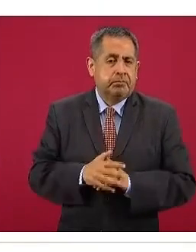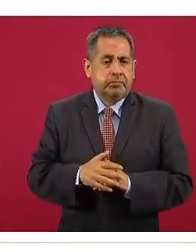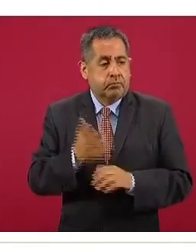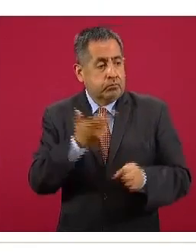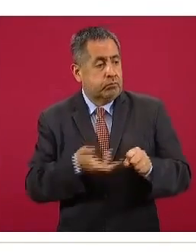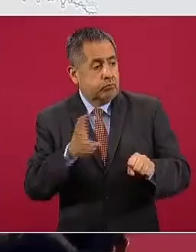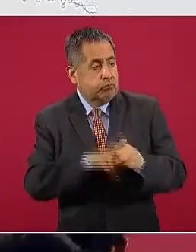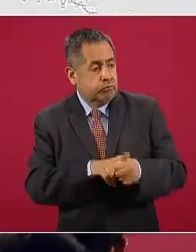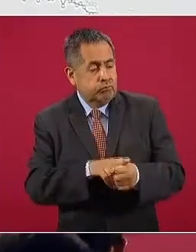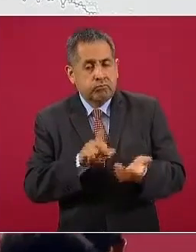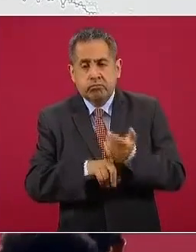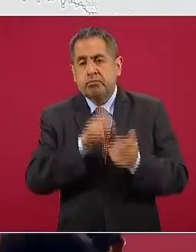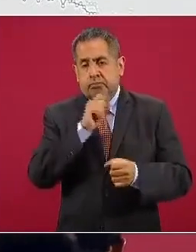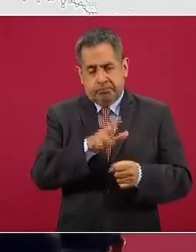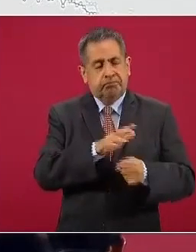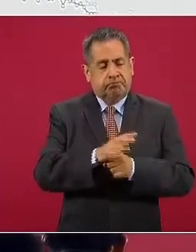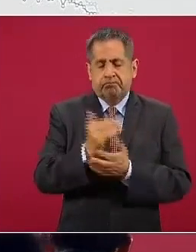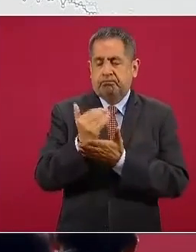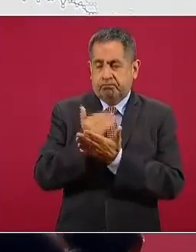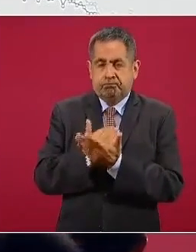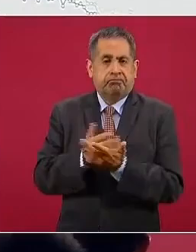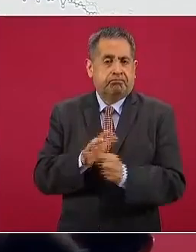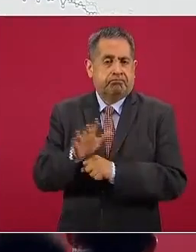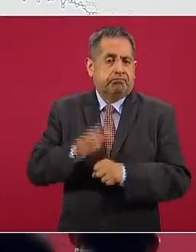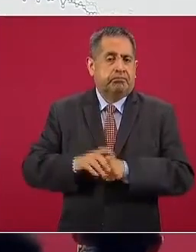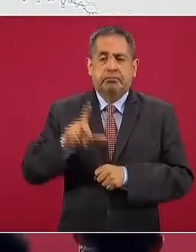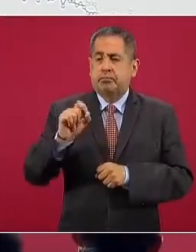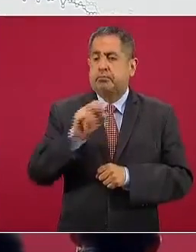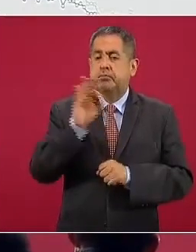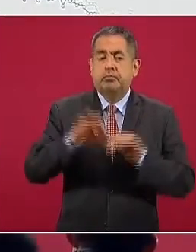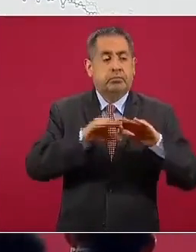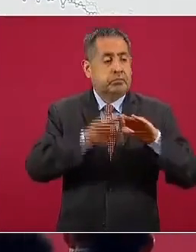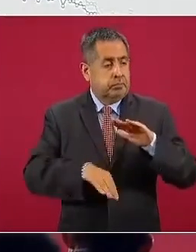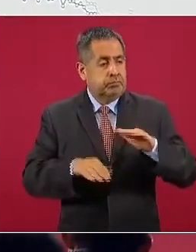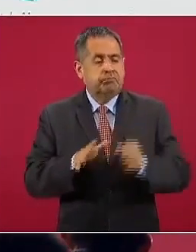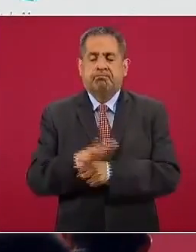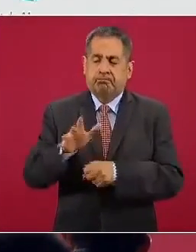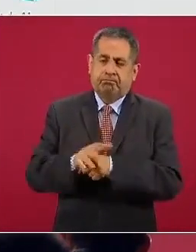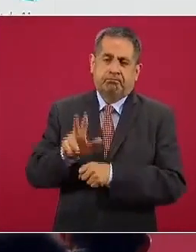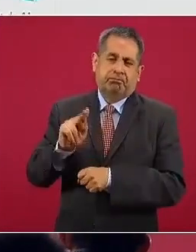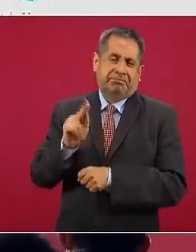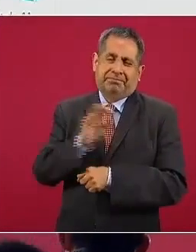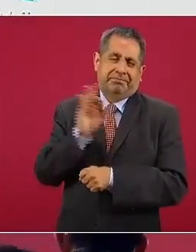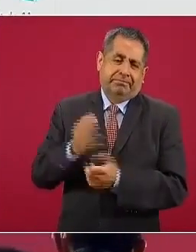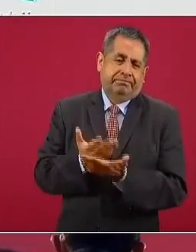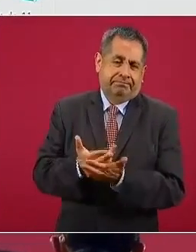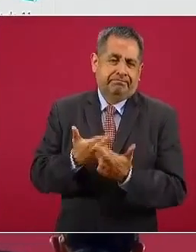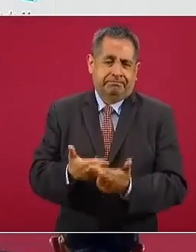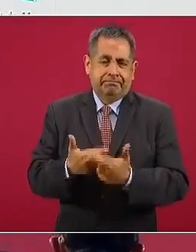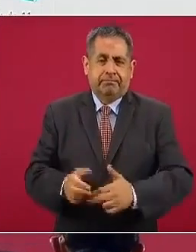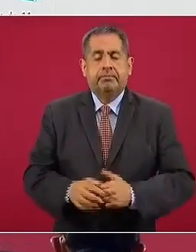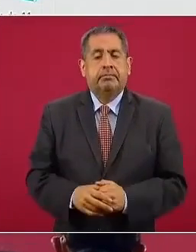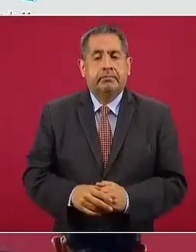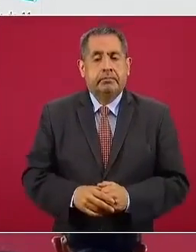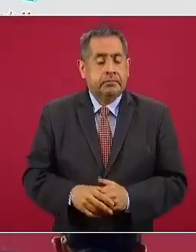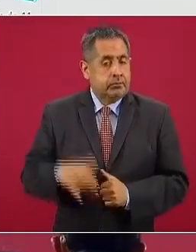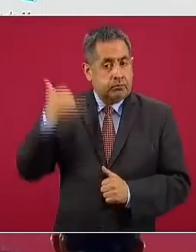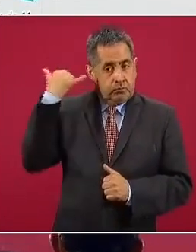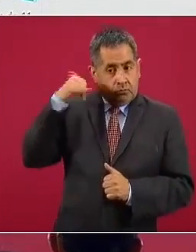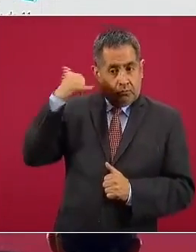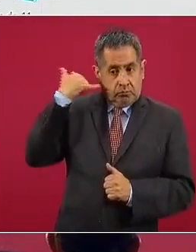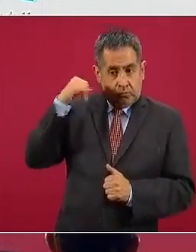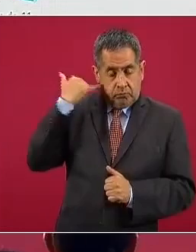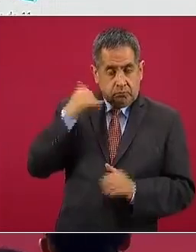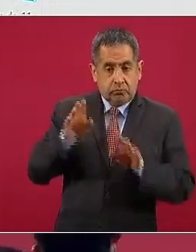hospitalización también a la baja menos de 20% de hospitalización en general la siguiente Yucatán con un ligero